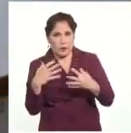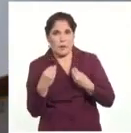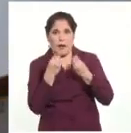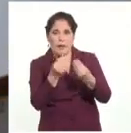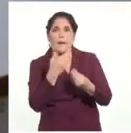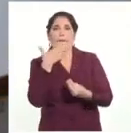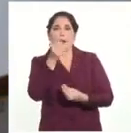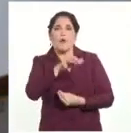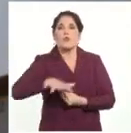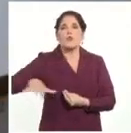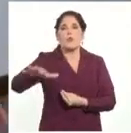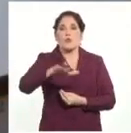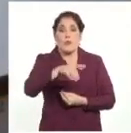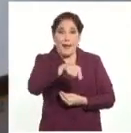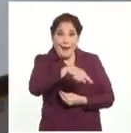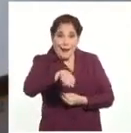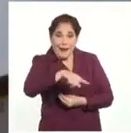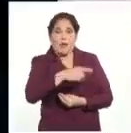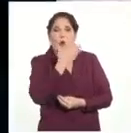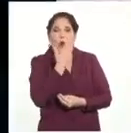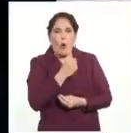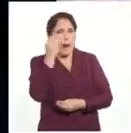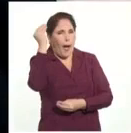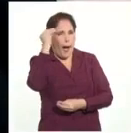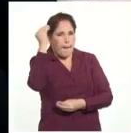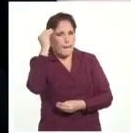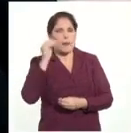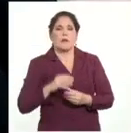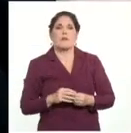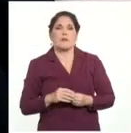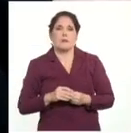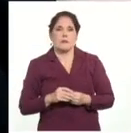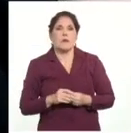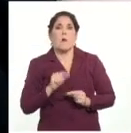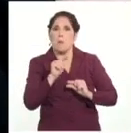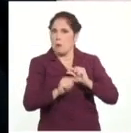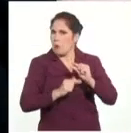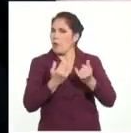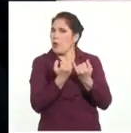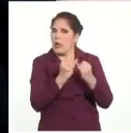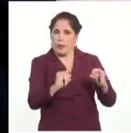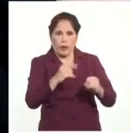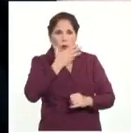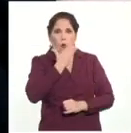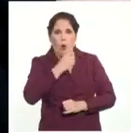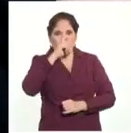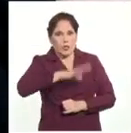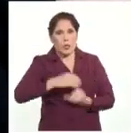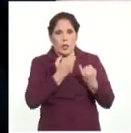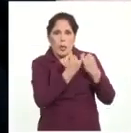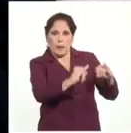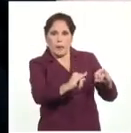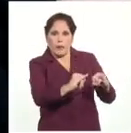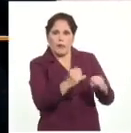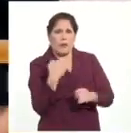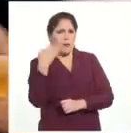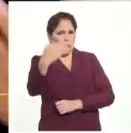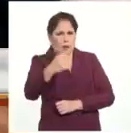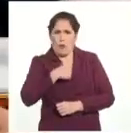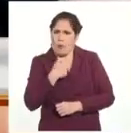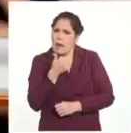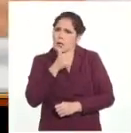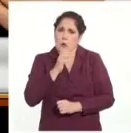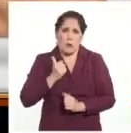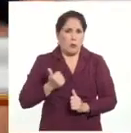mejorar la sociedad, tenemos que formarlos desde niños. Y la autonomía progresiva tiene que ver precisamente con esto, con